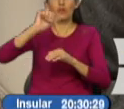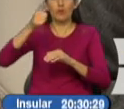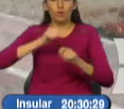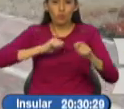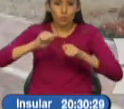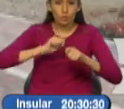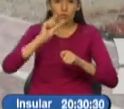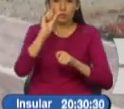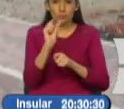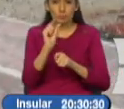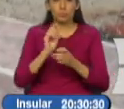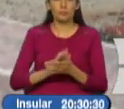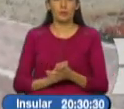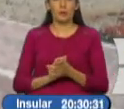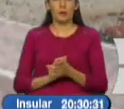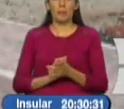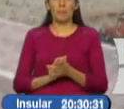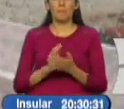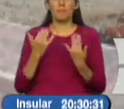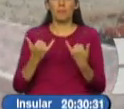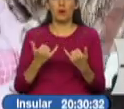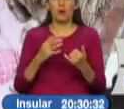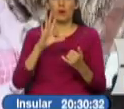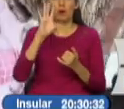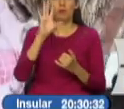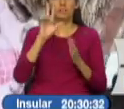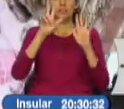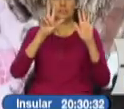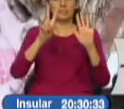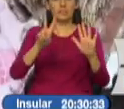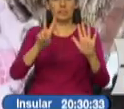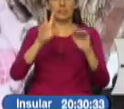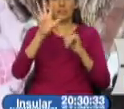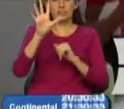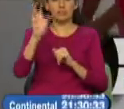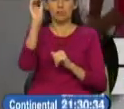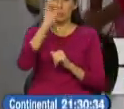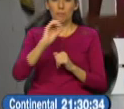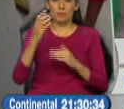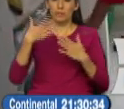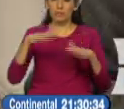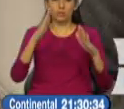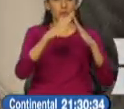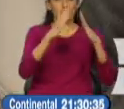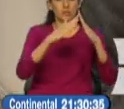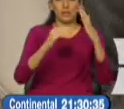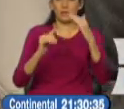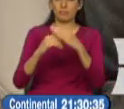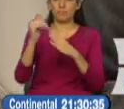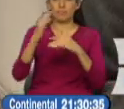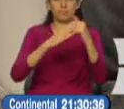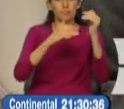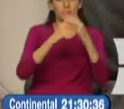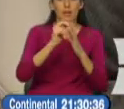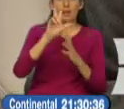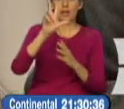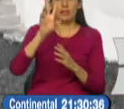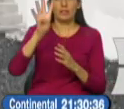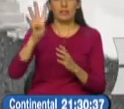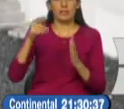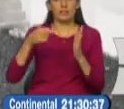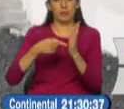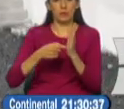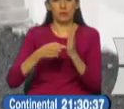.000 réplicas. A esta altura se ha cubierto por sobre el 75% la necesidad de vivienda de los damnificados. Aproximadamente 34.000 soluciones.